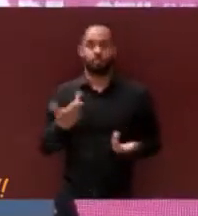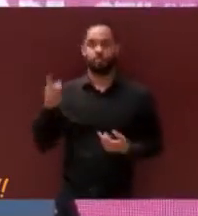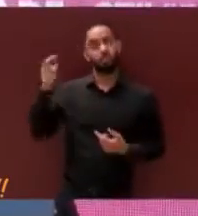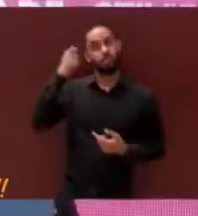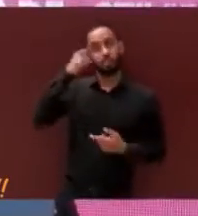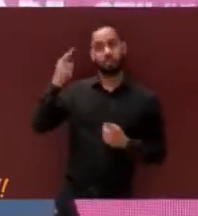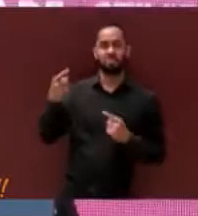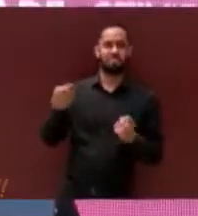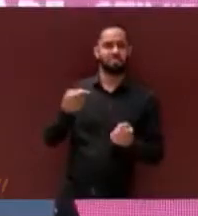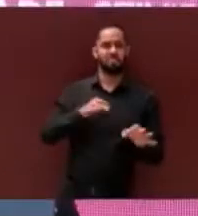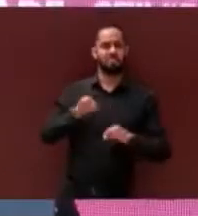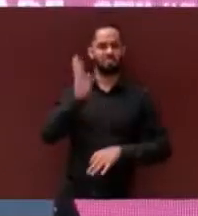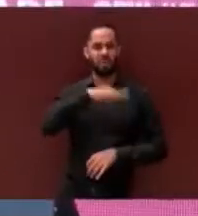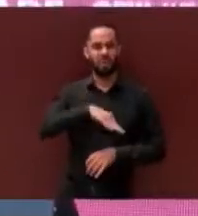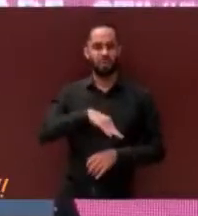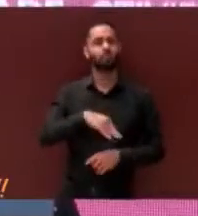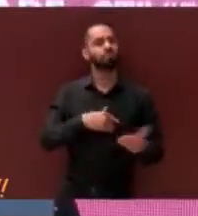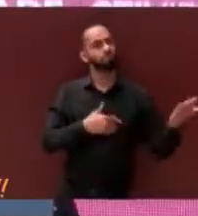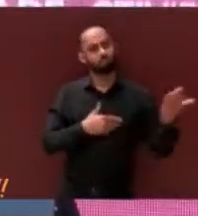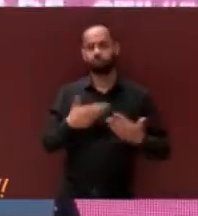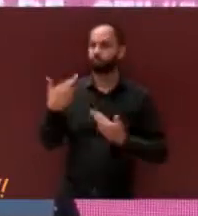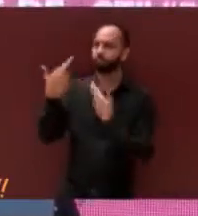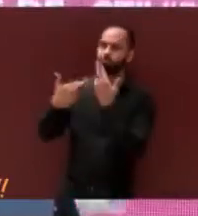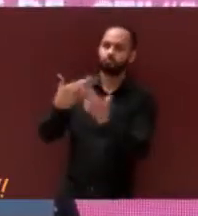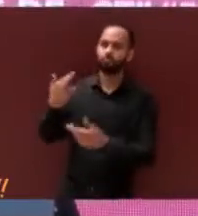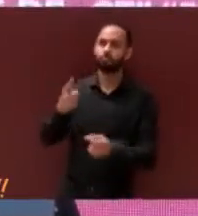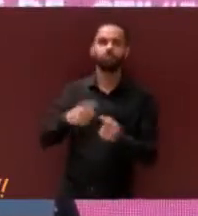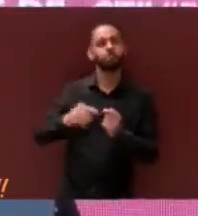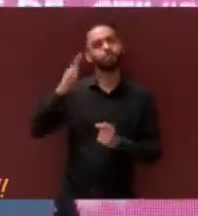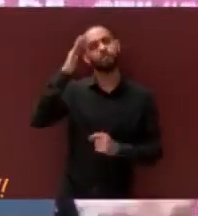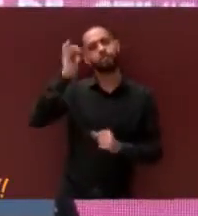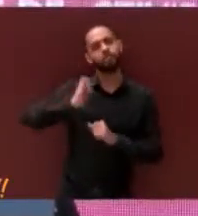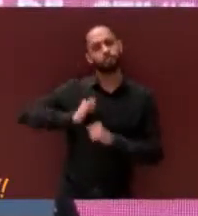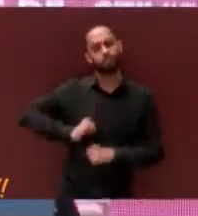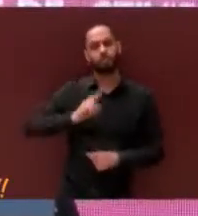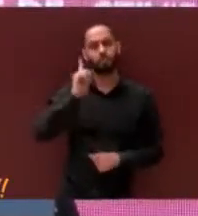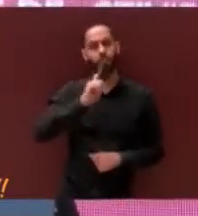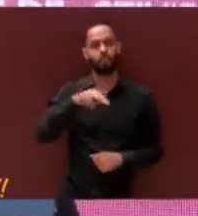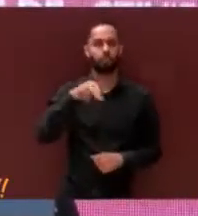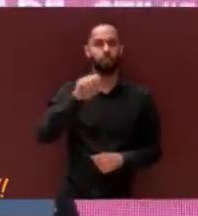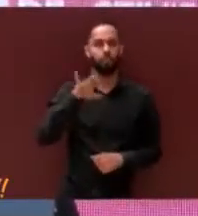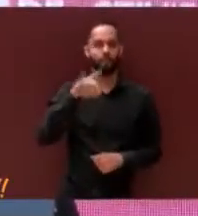públicos municipales al mando de la licenciada Mónica Elizabeth Galjón García.